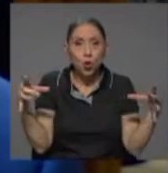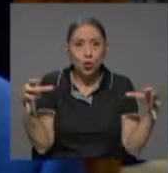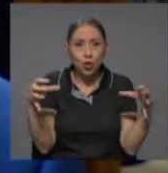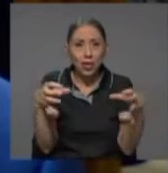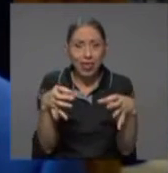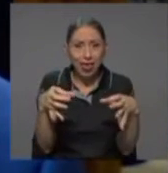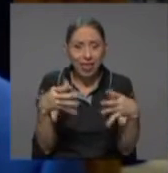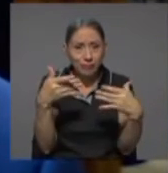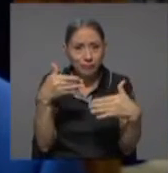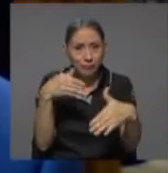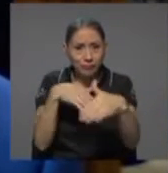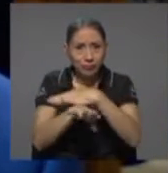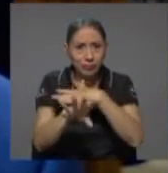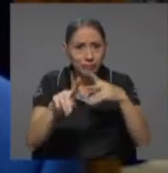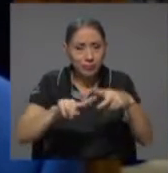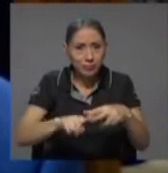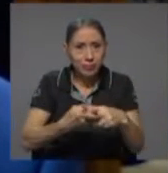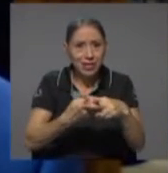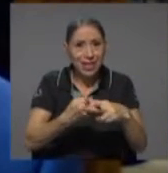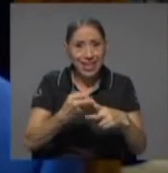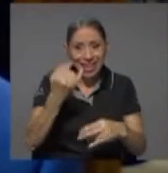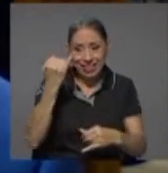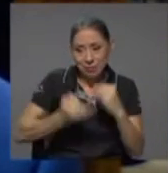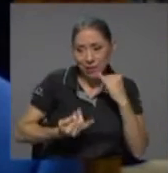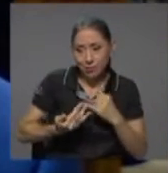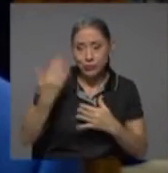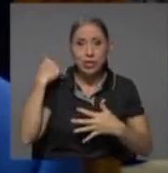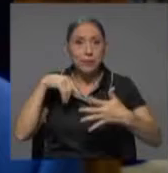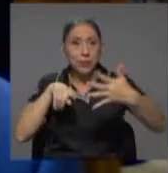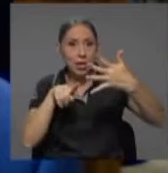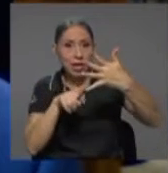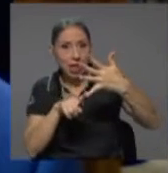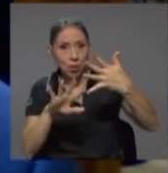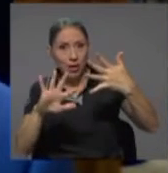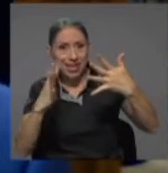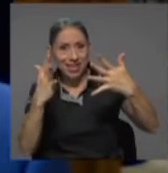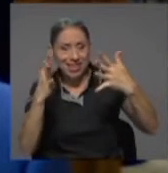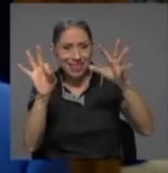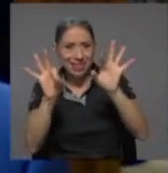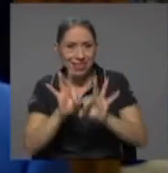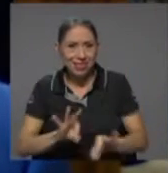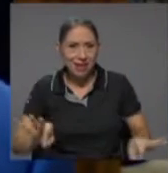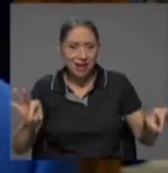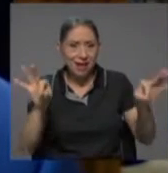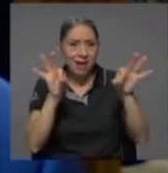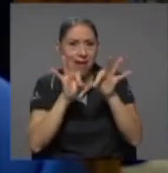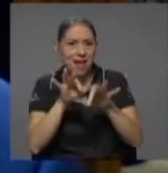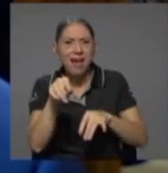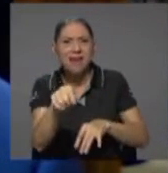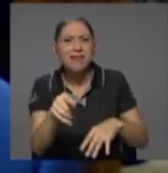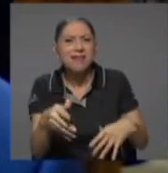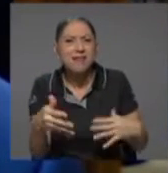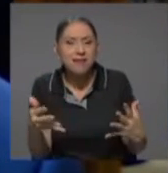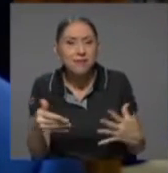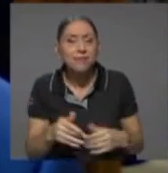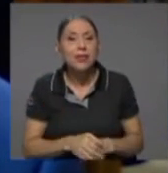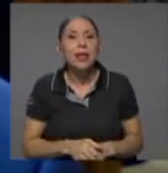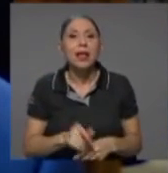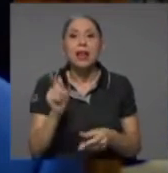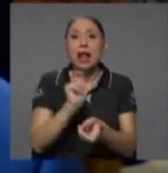terminamos en el último segmento. Y queda una quinta, don Juan Rafael, que es fundamental, y es la reforma que introduce